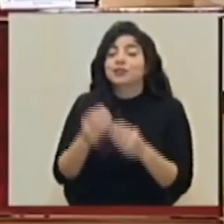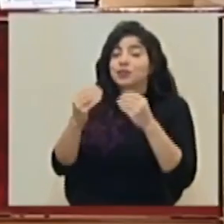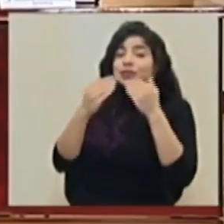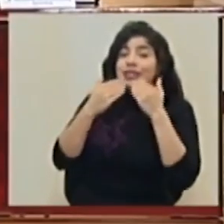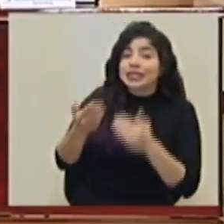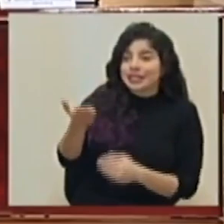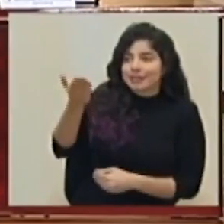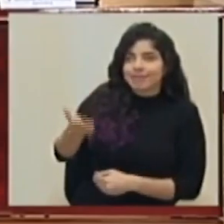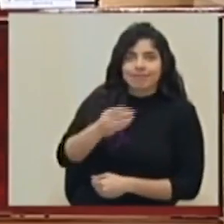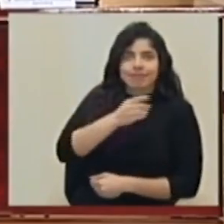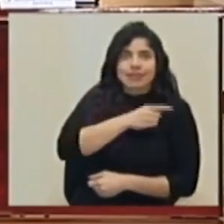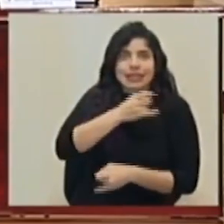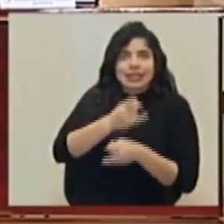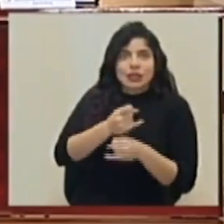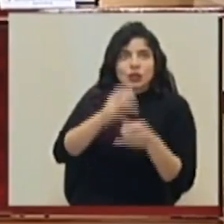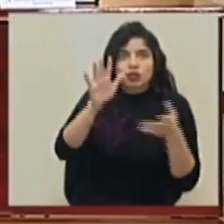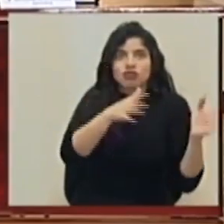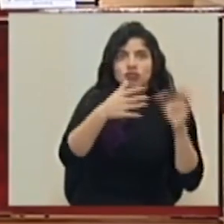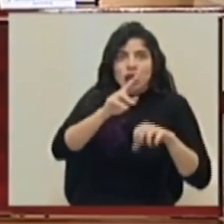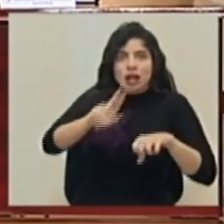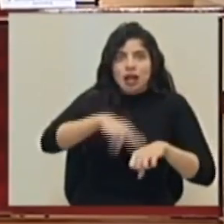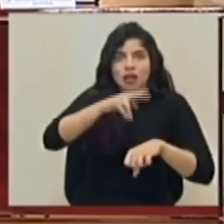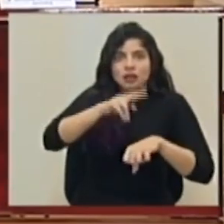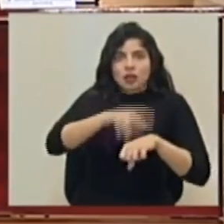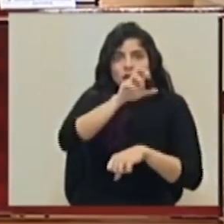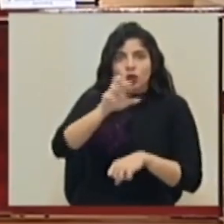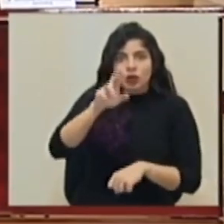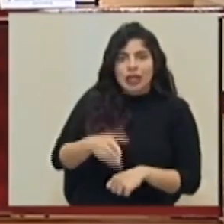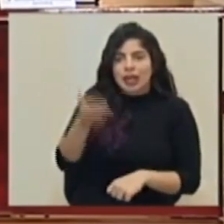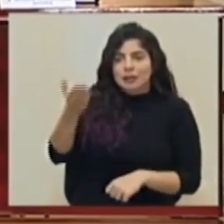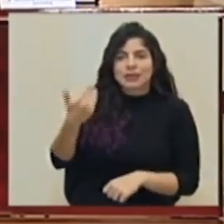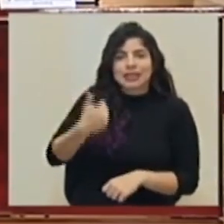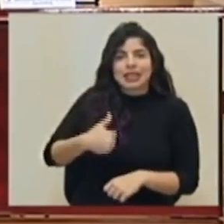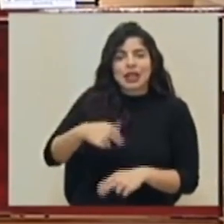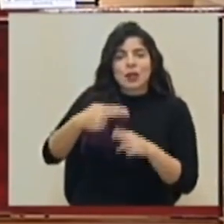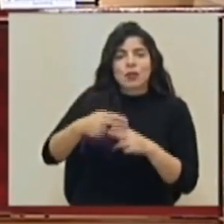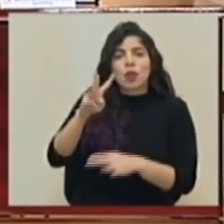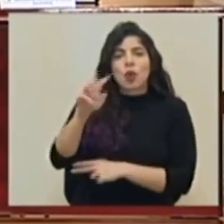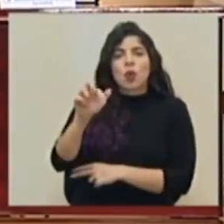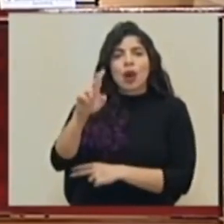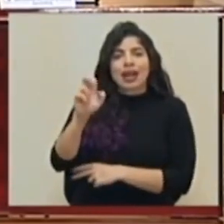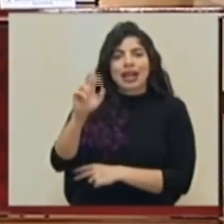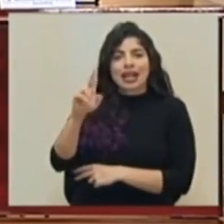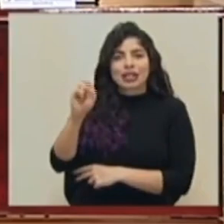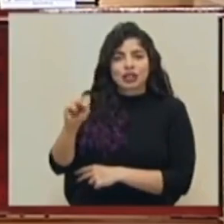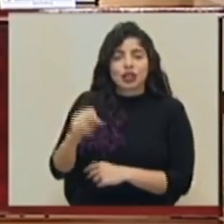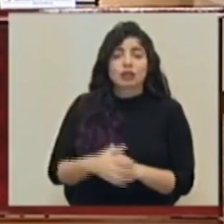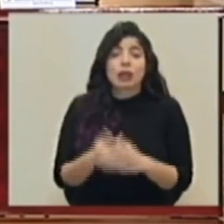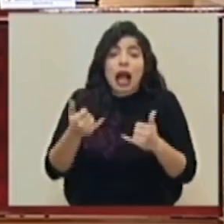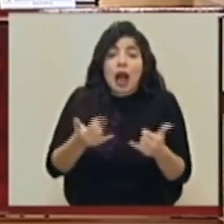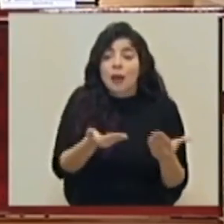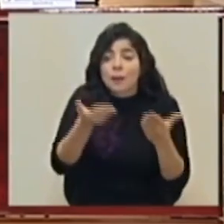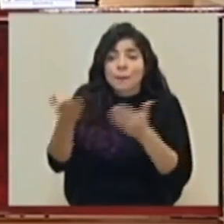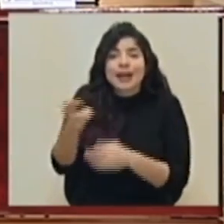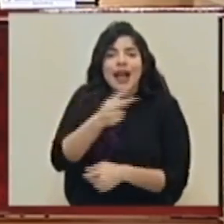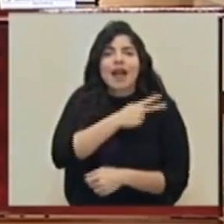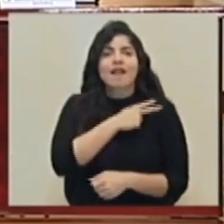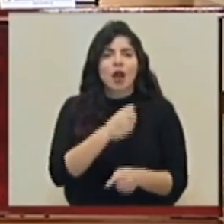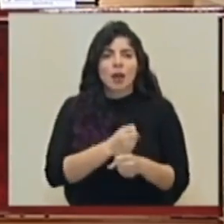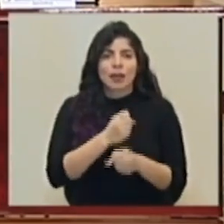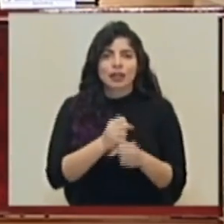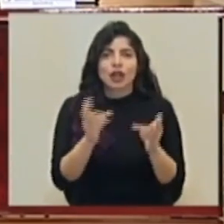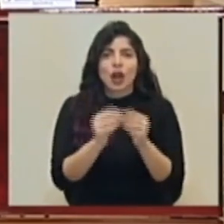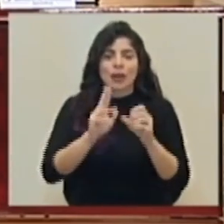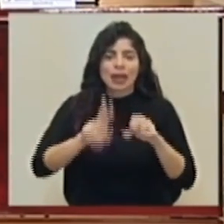director del Instituto Meteorológico Nacional de Costa Rica, el señor Werner Stolz. A continuación, escuchamos al jefe de operaciones de la Comisión